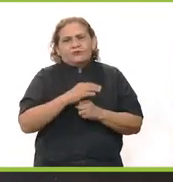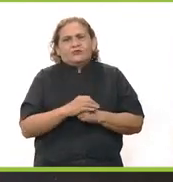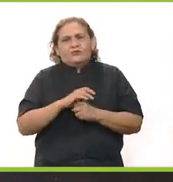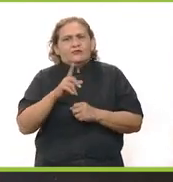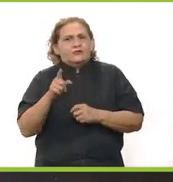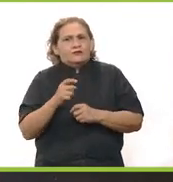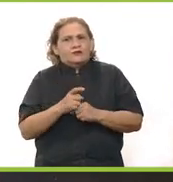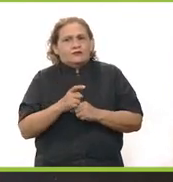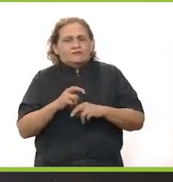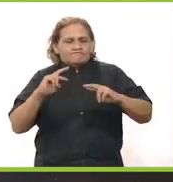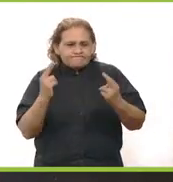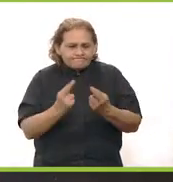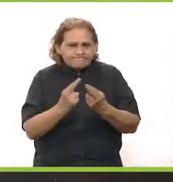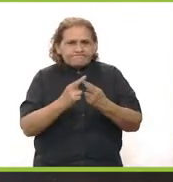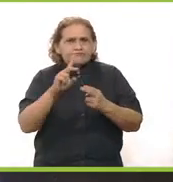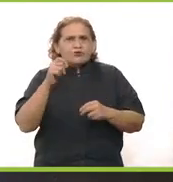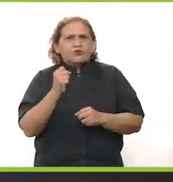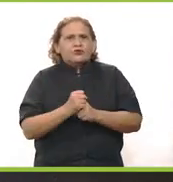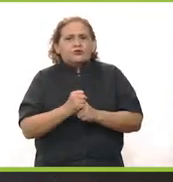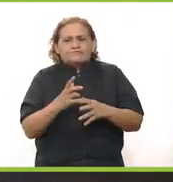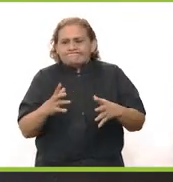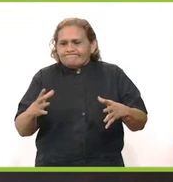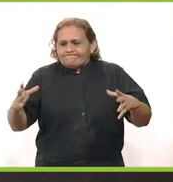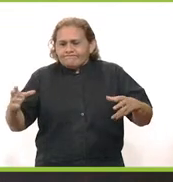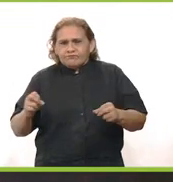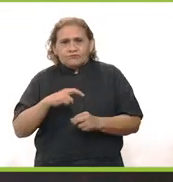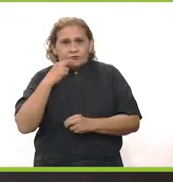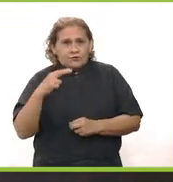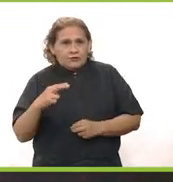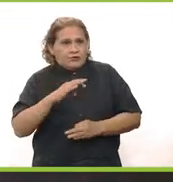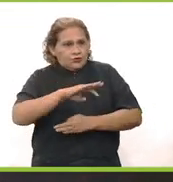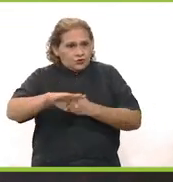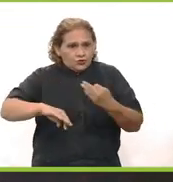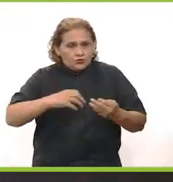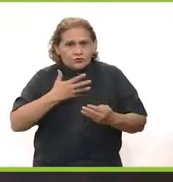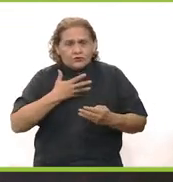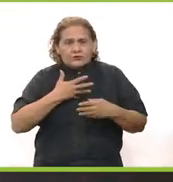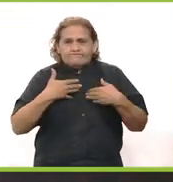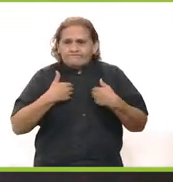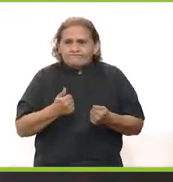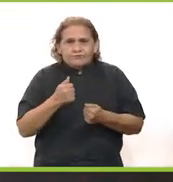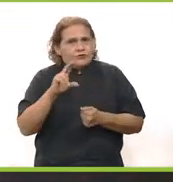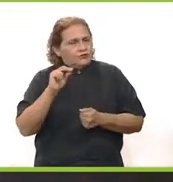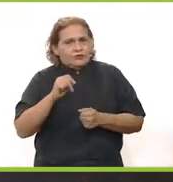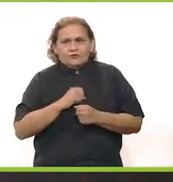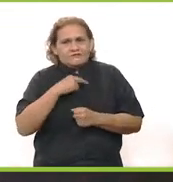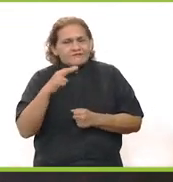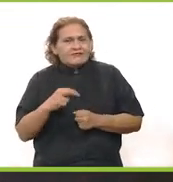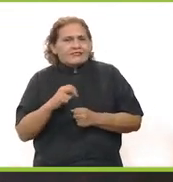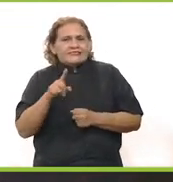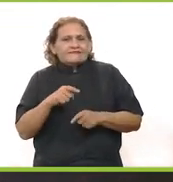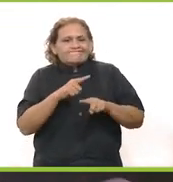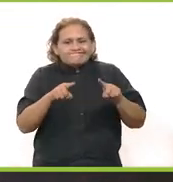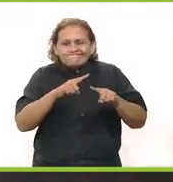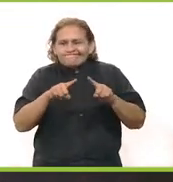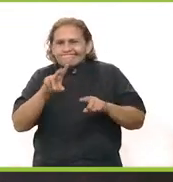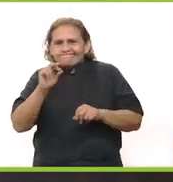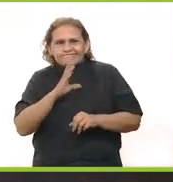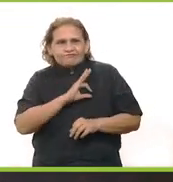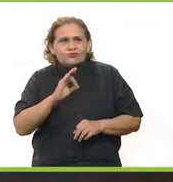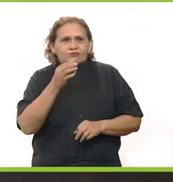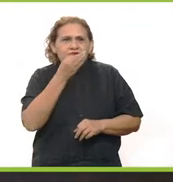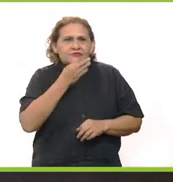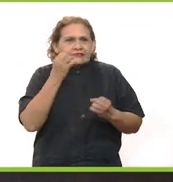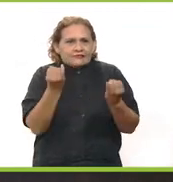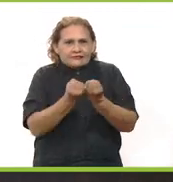decembrinas, donde la gente acostumbra hacer posadas, donde se hacen reuniones muy grandes en Navidad. Y bueno, todos tenemos que entender que esta no es una Navidad normal, no